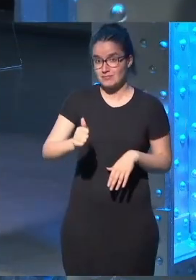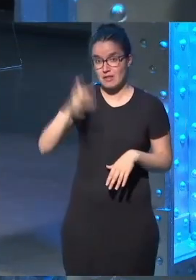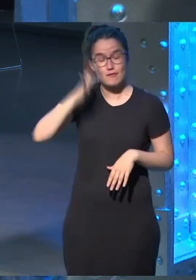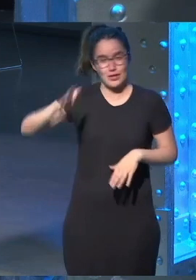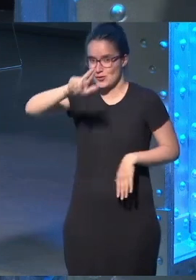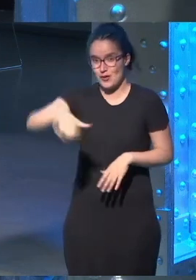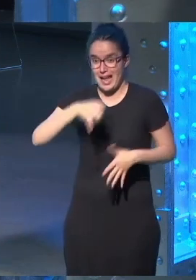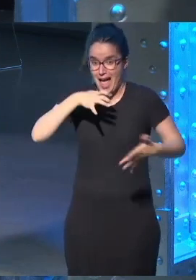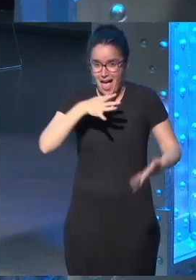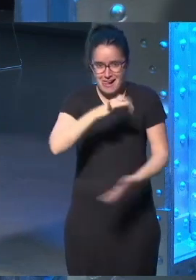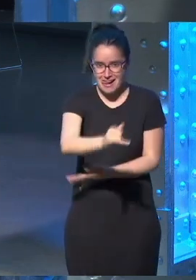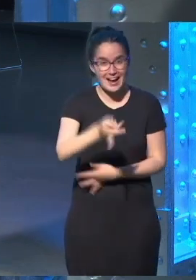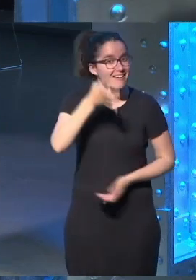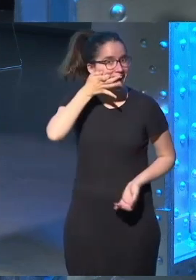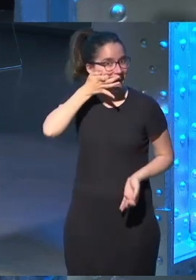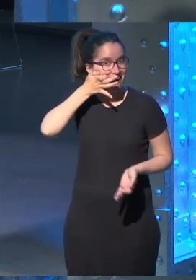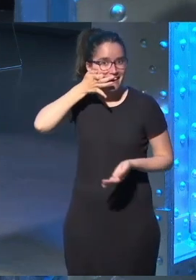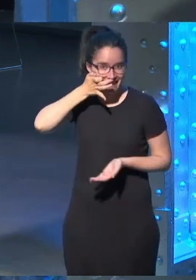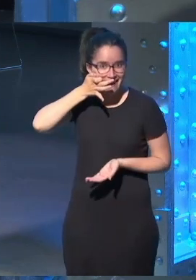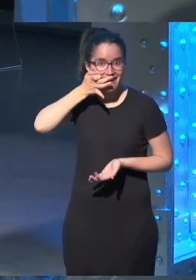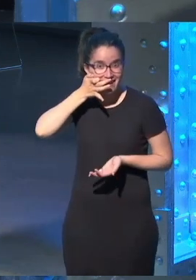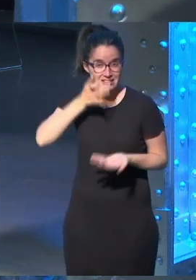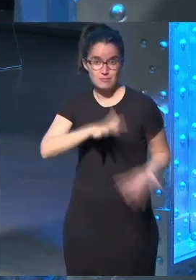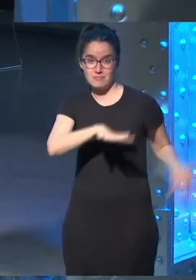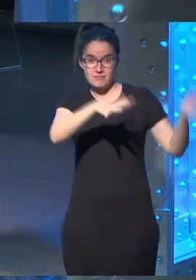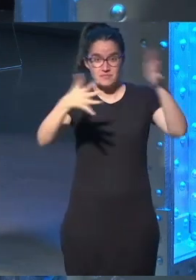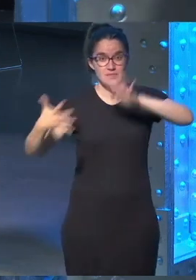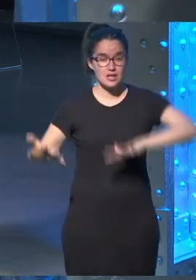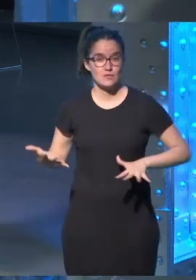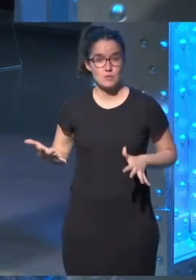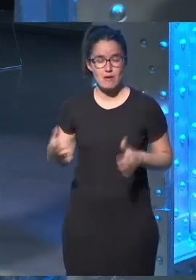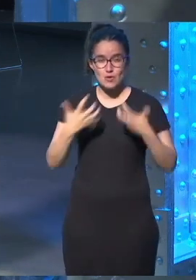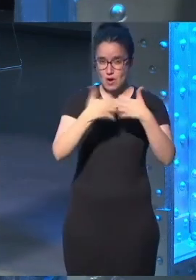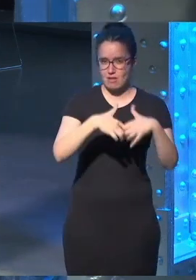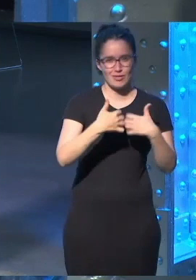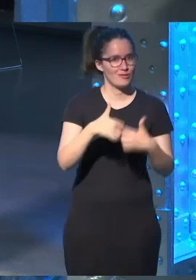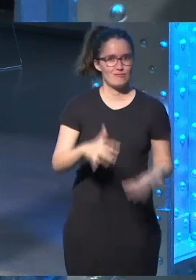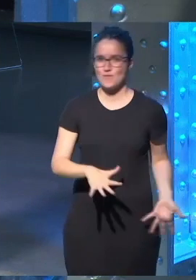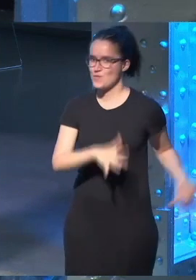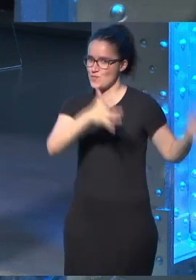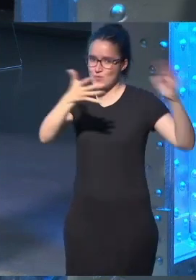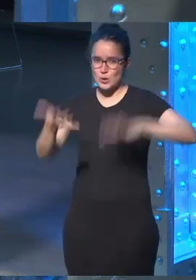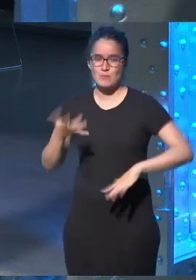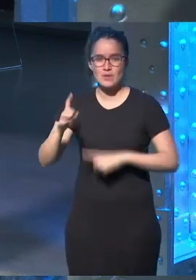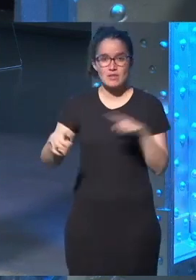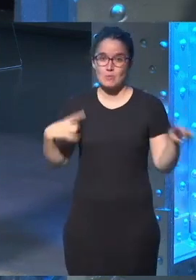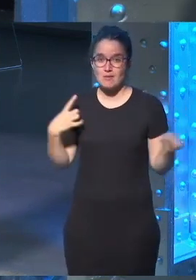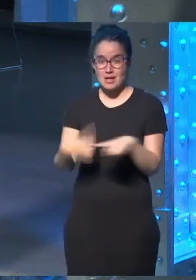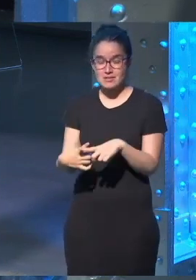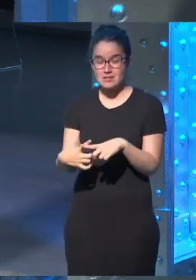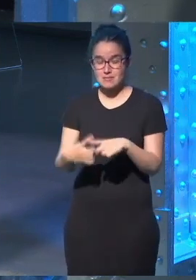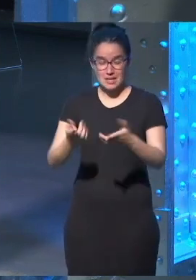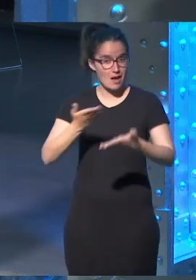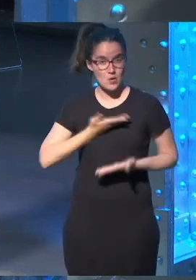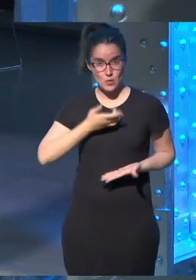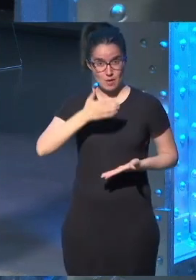pasa hoy mismo, es realidad, está transformando industrias y a la vez está ayudándote a